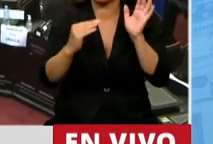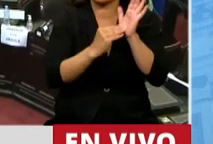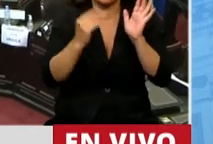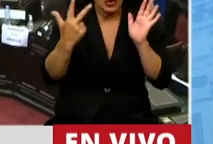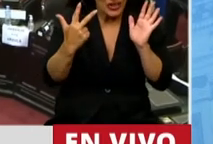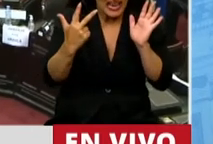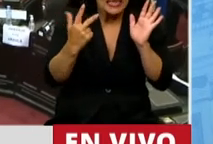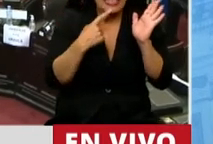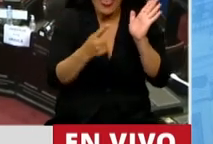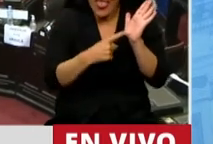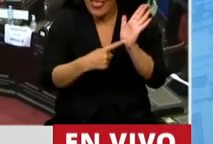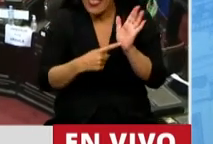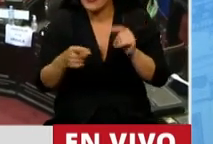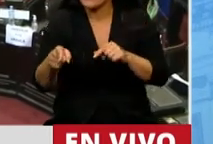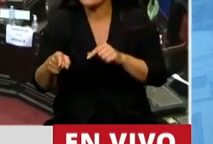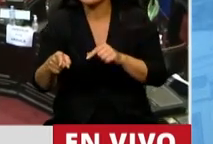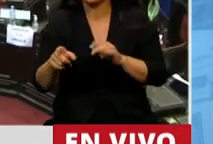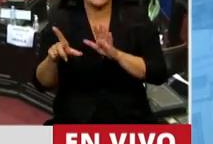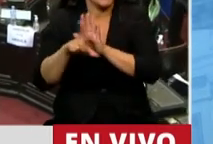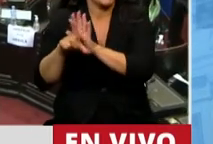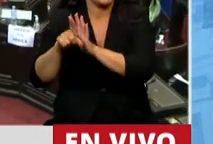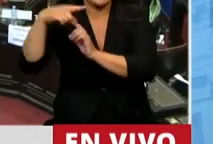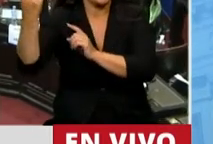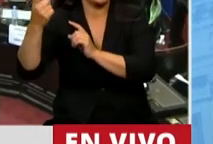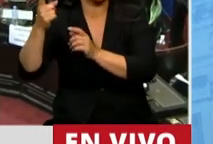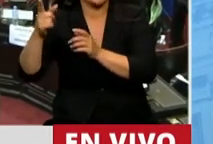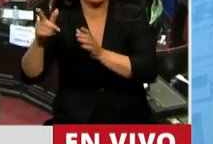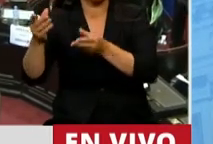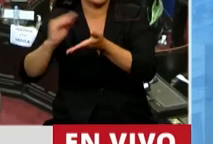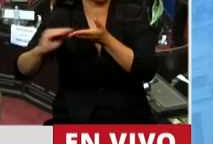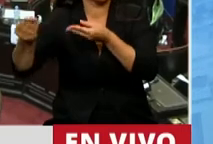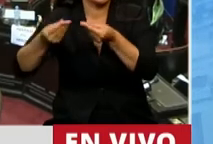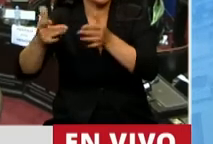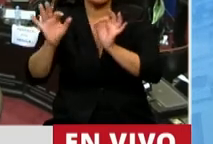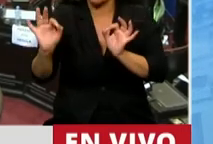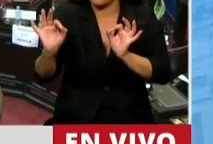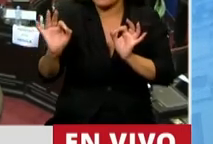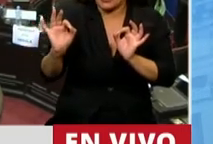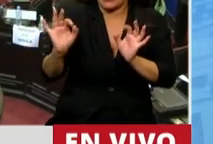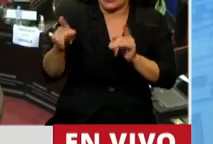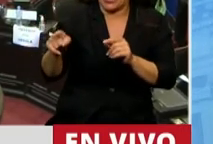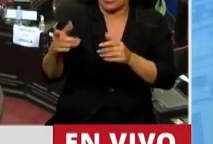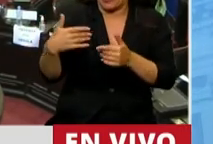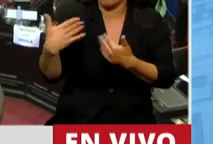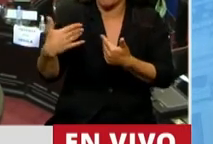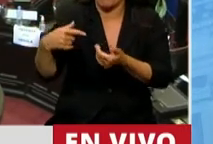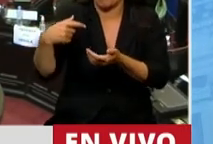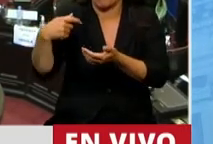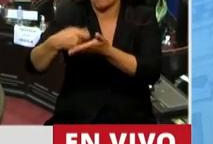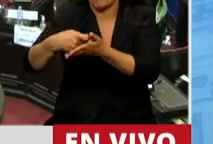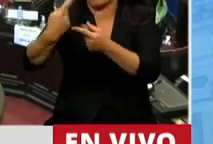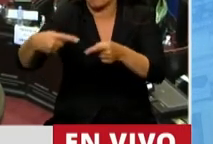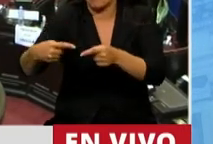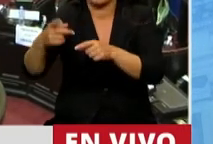con lo que dice la ley de administración financiera, alcanza y sobra, porque prohíbe financiar gasto corriente en monedas extranjeras